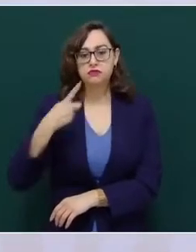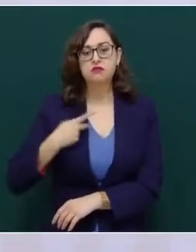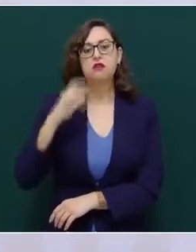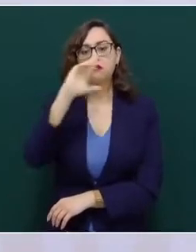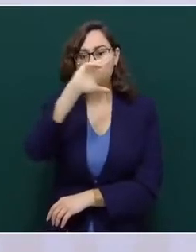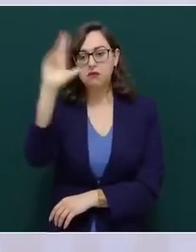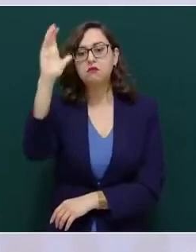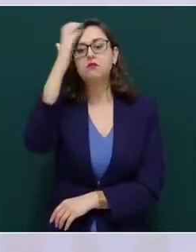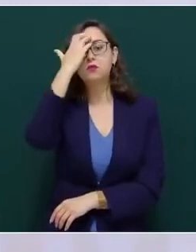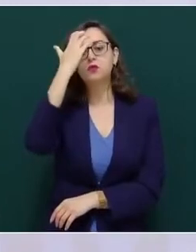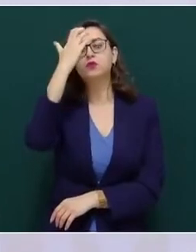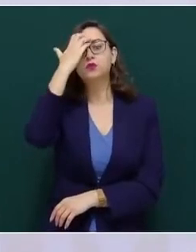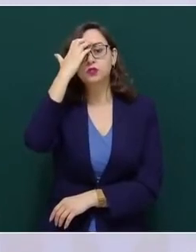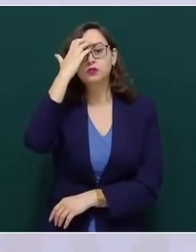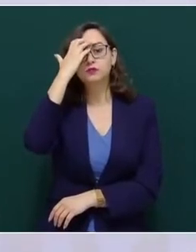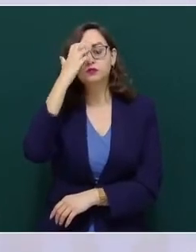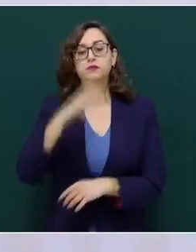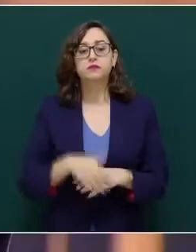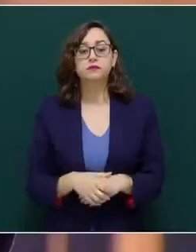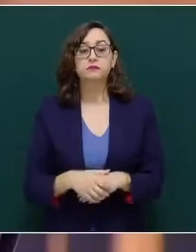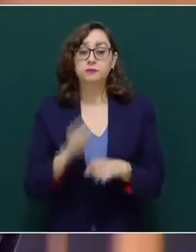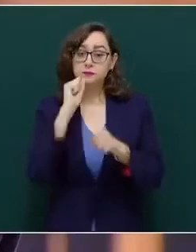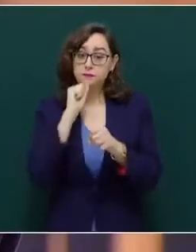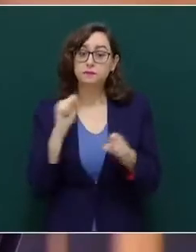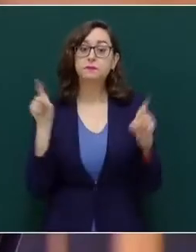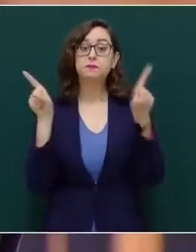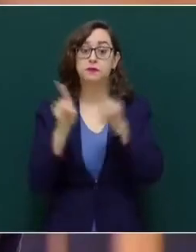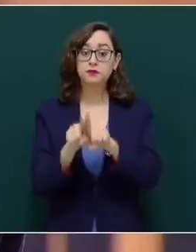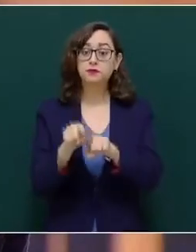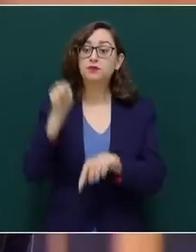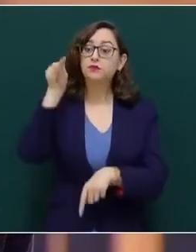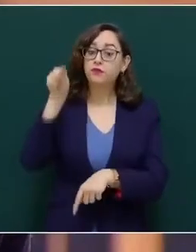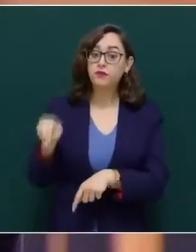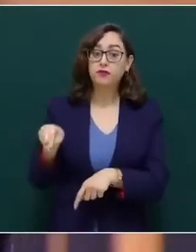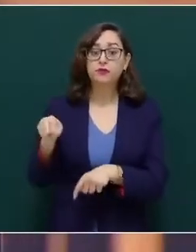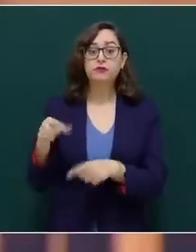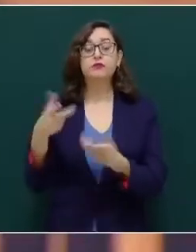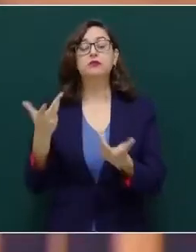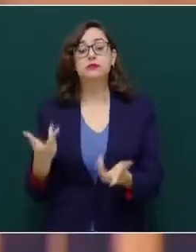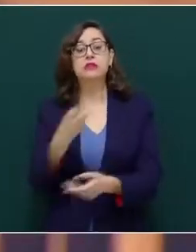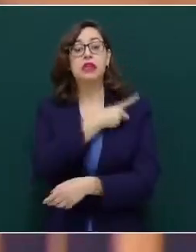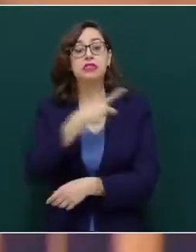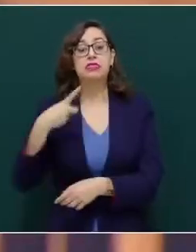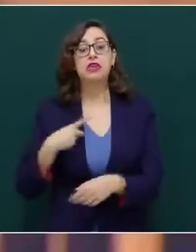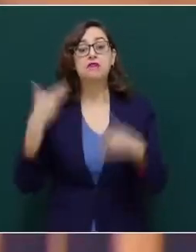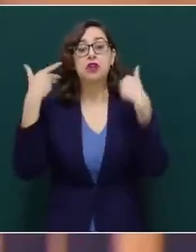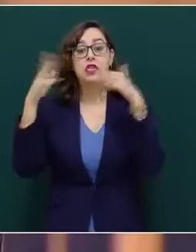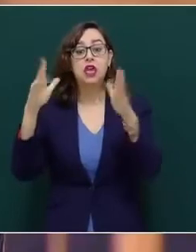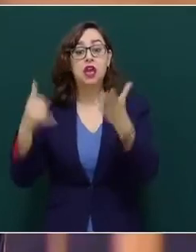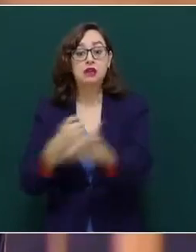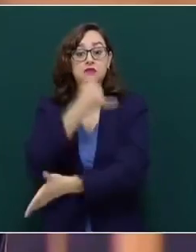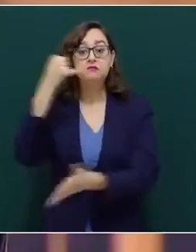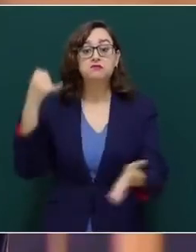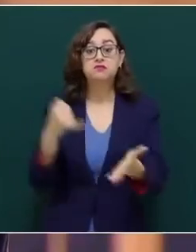razón debiera ser declarada Patrimonio de la Humanidad.